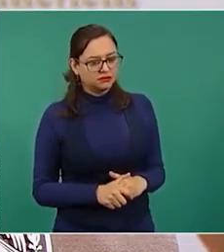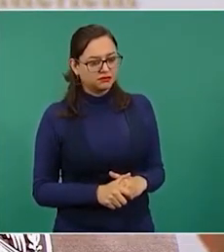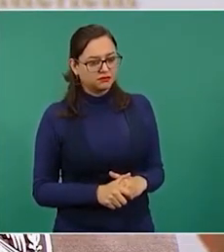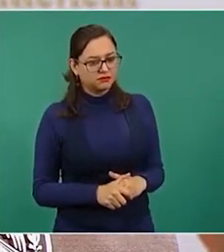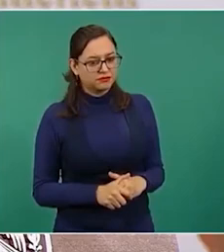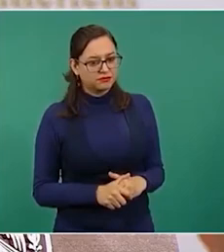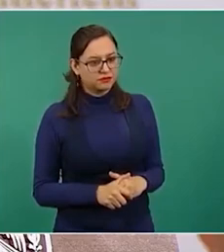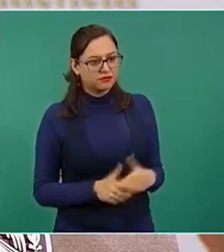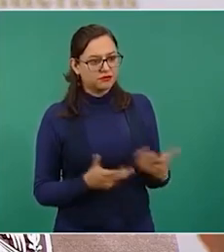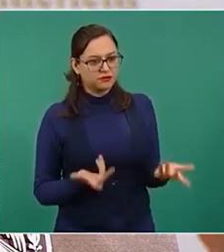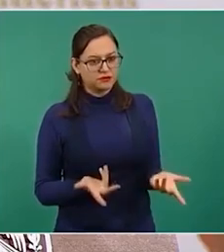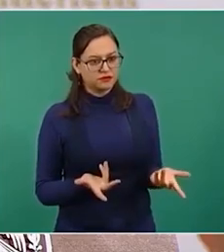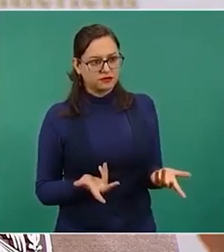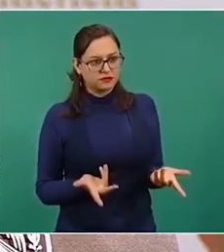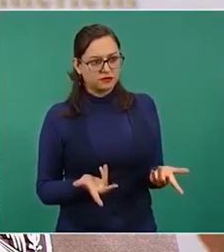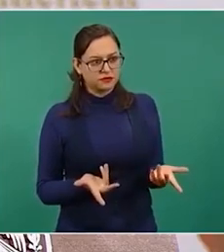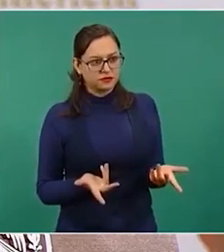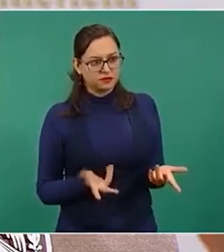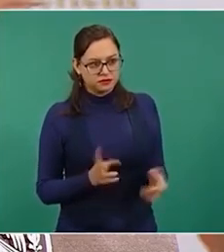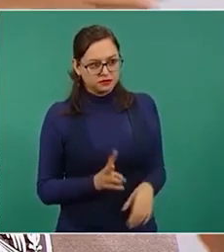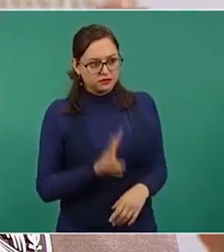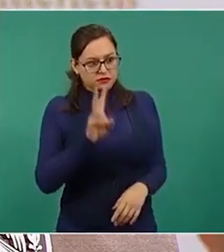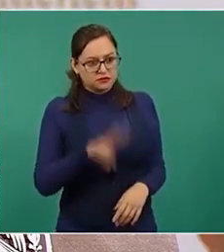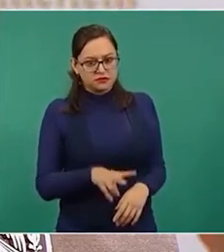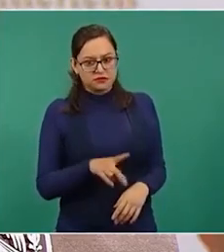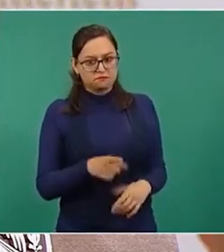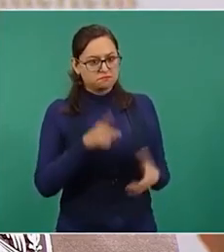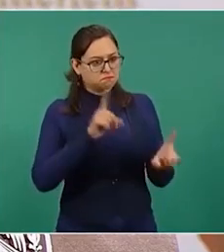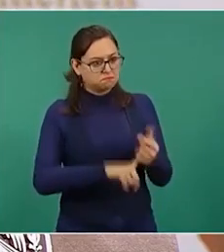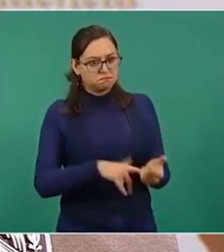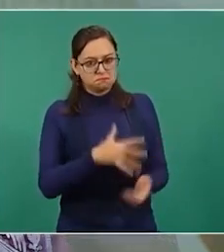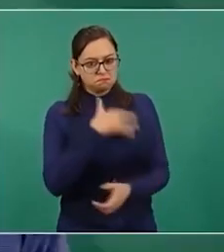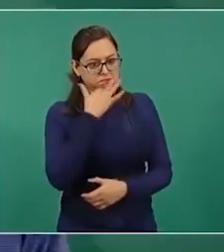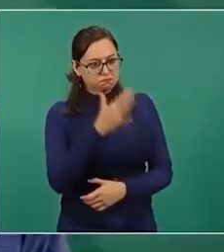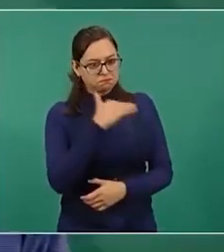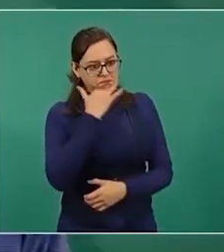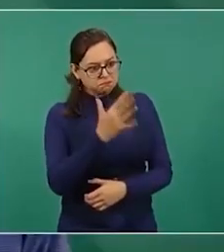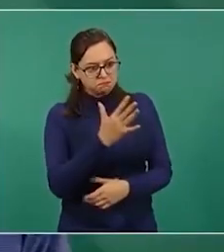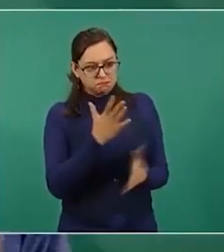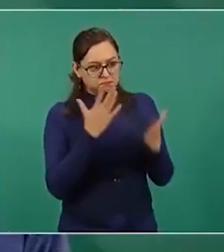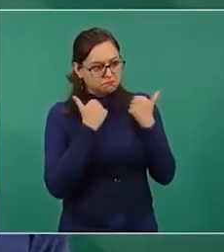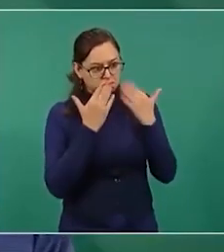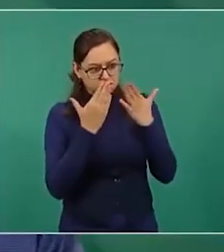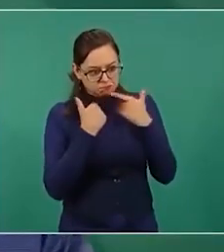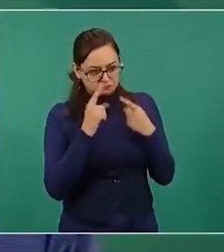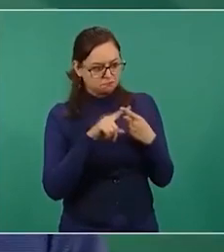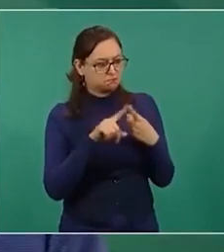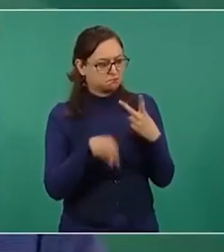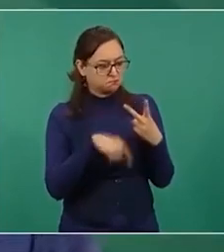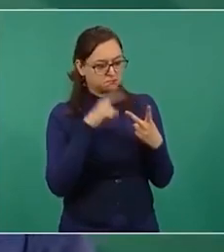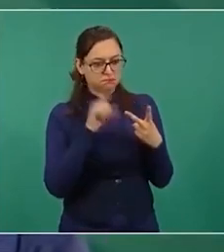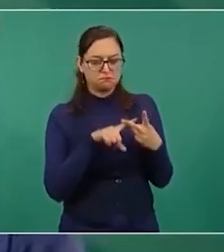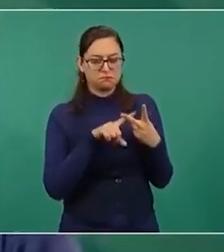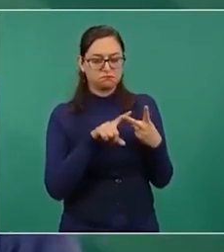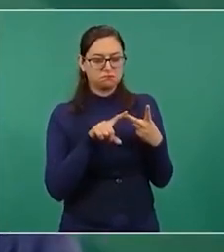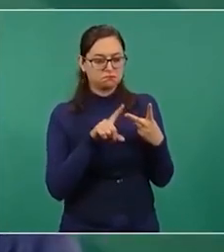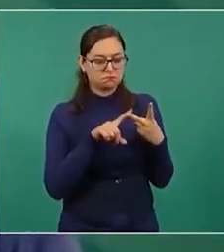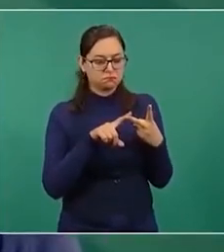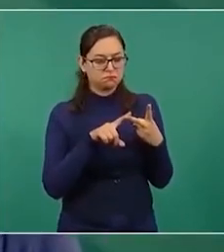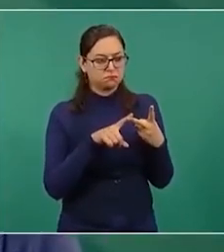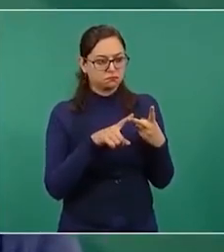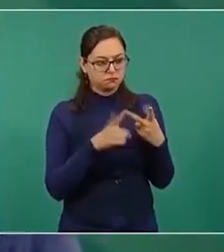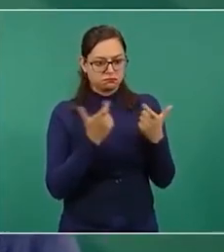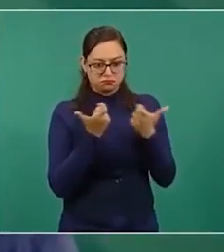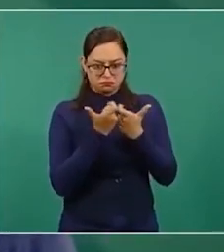estamos viendo de que no hay corrupción estamos viendo de que hay